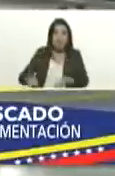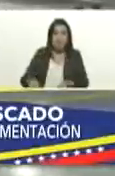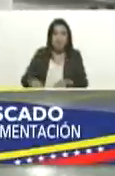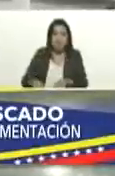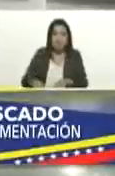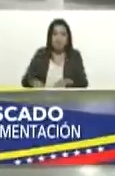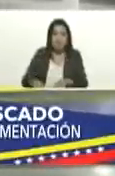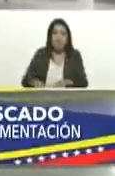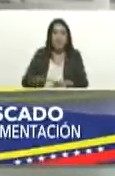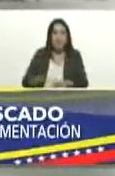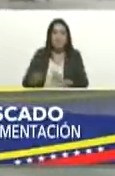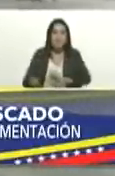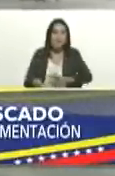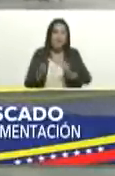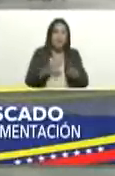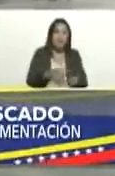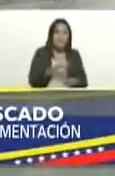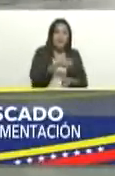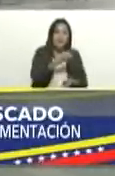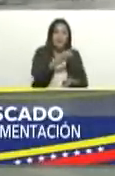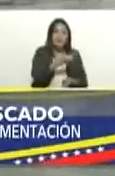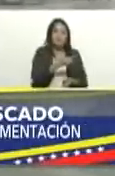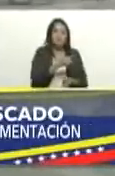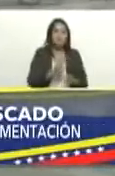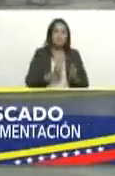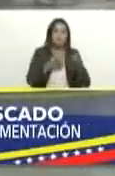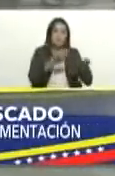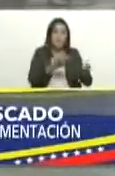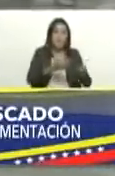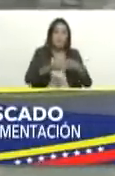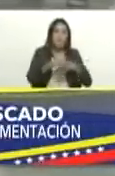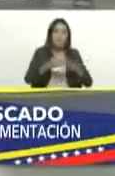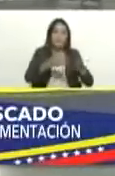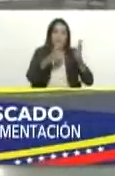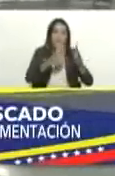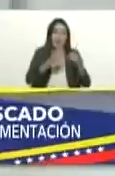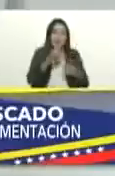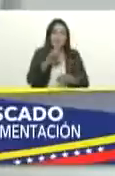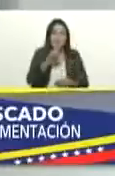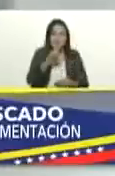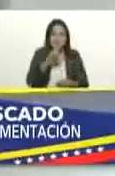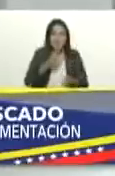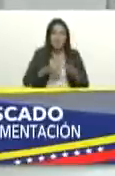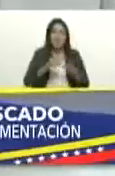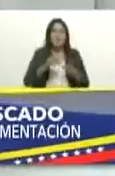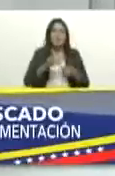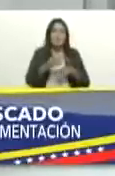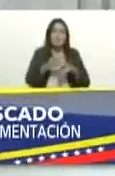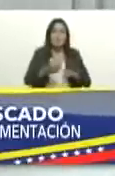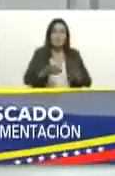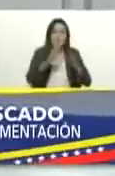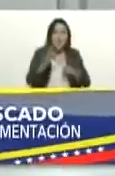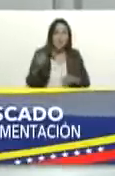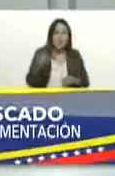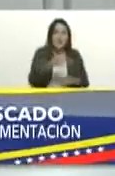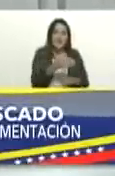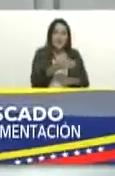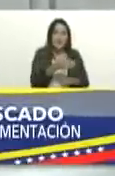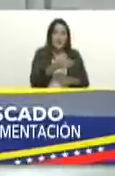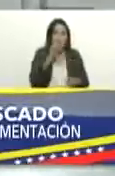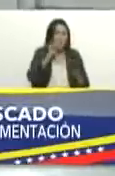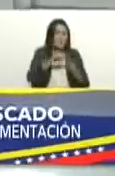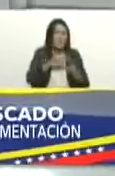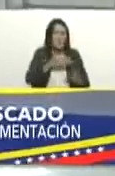procede a hacer una transferencia al Ministerio de Alimentación y en compañía del Ministerio de Pesca todo ello con el objeto